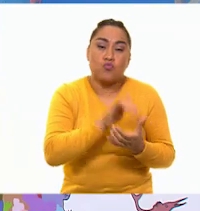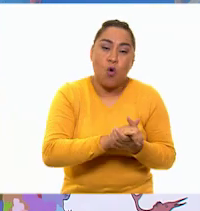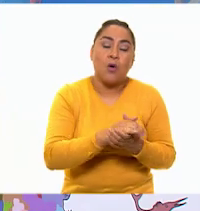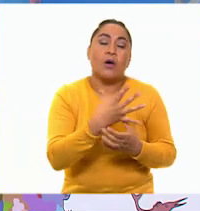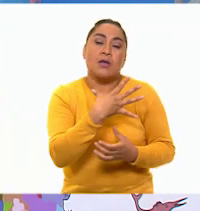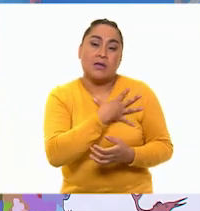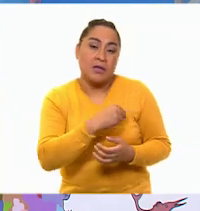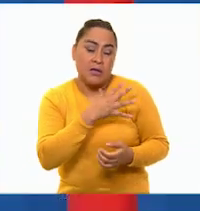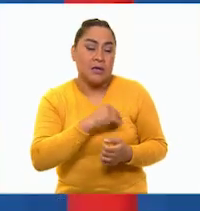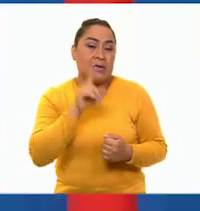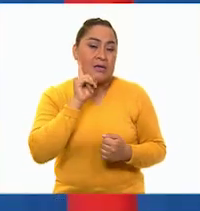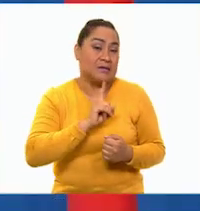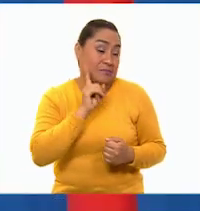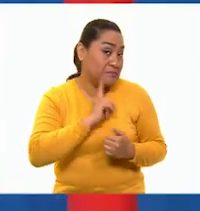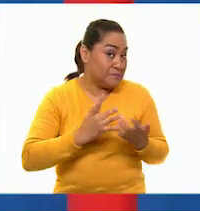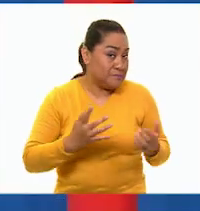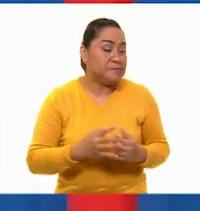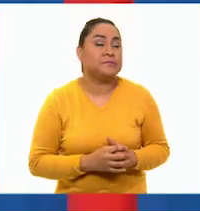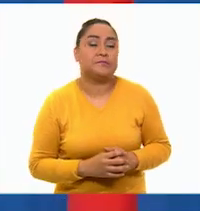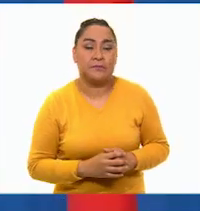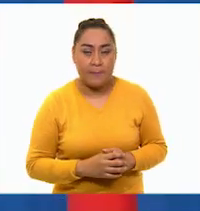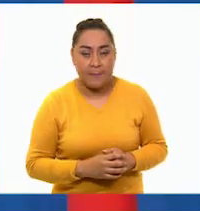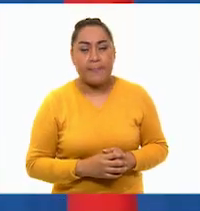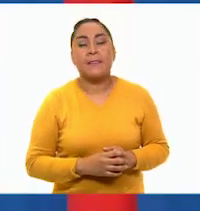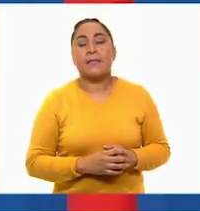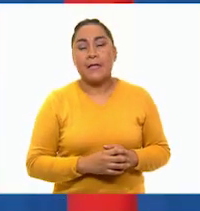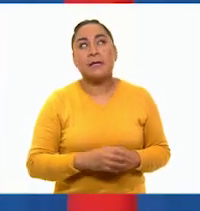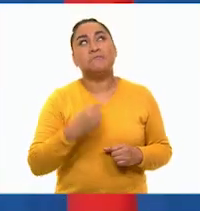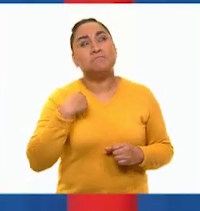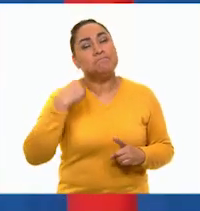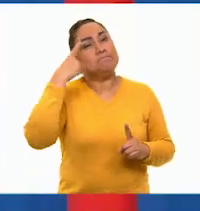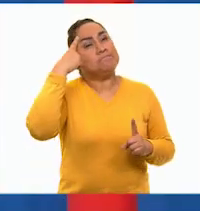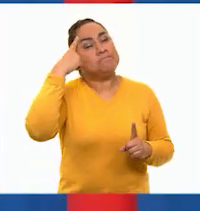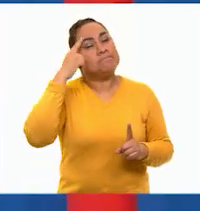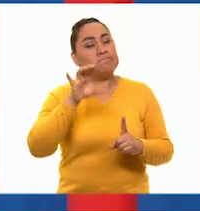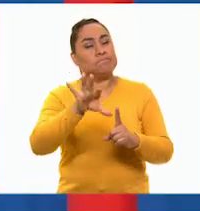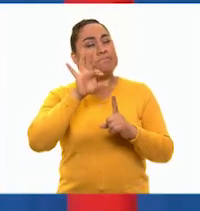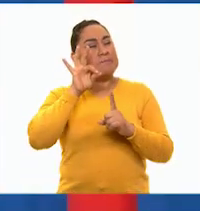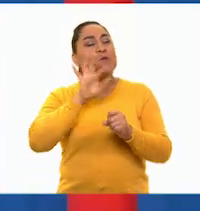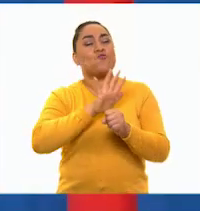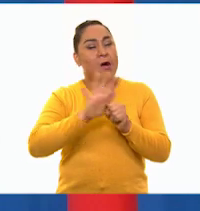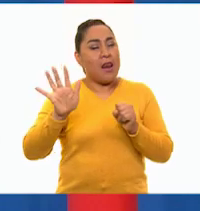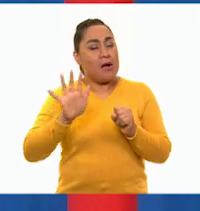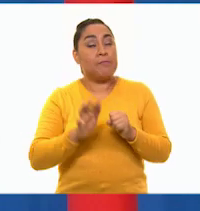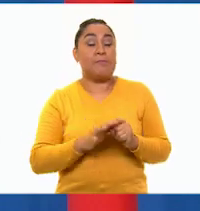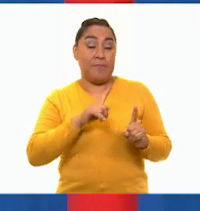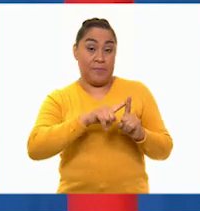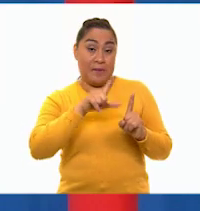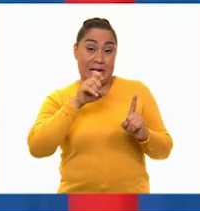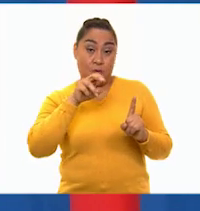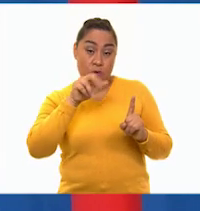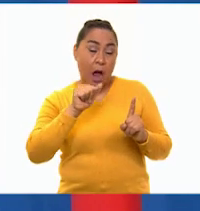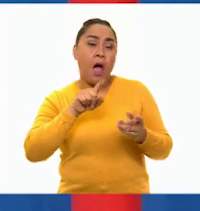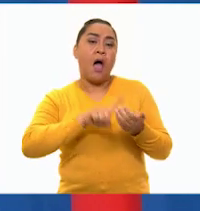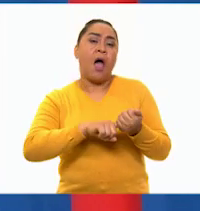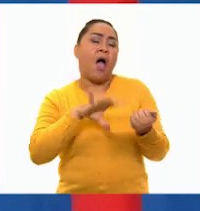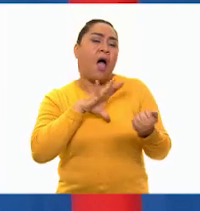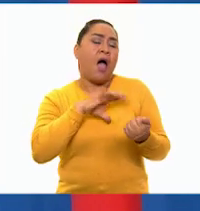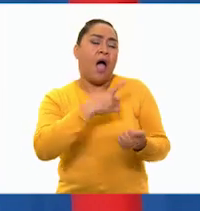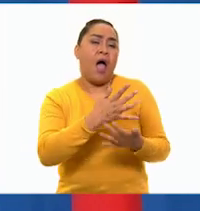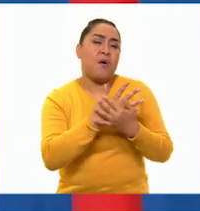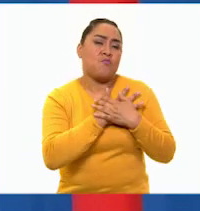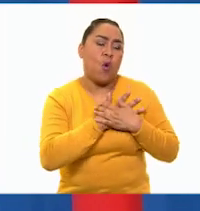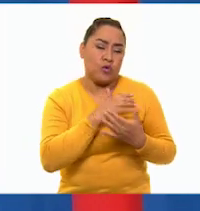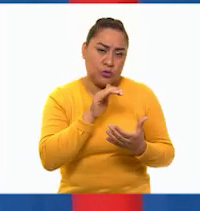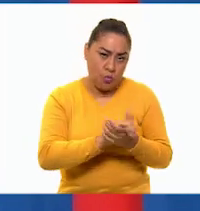hija, lógicamente. Sí, y ya sé con qué detalle me quedaría de la narración oral del video. Leona Vicario sentía amor por su esposo